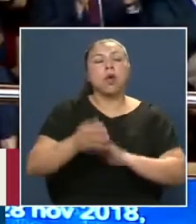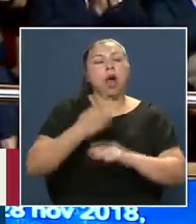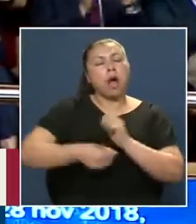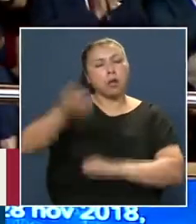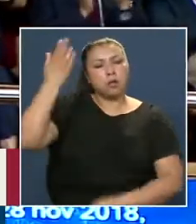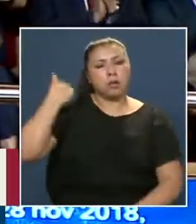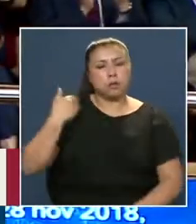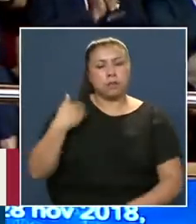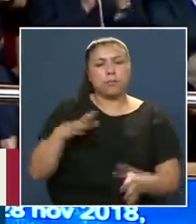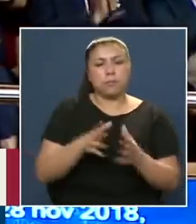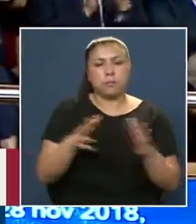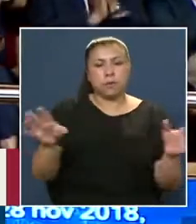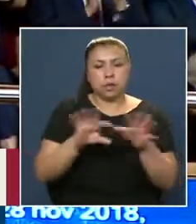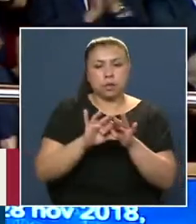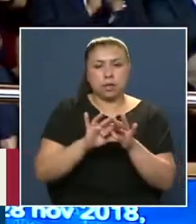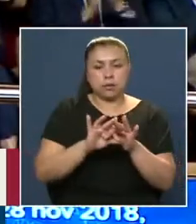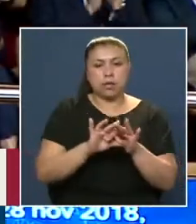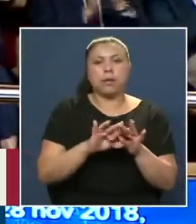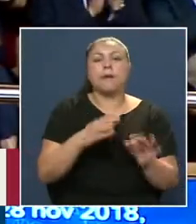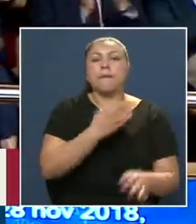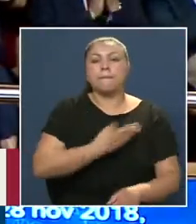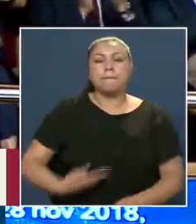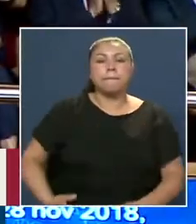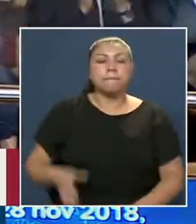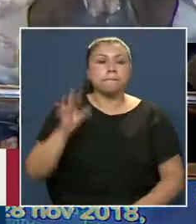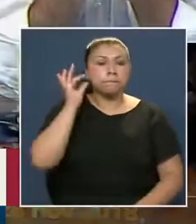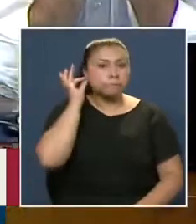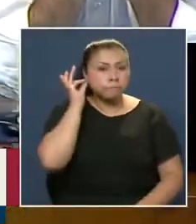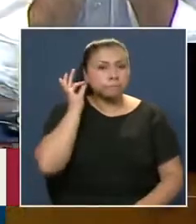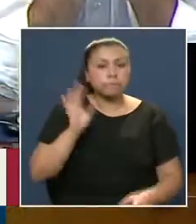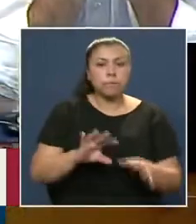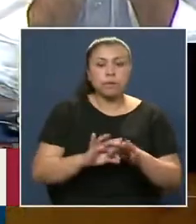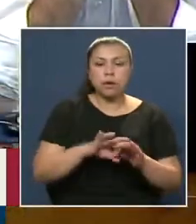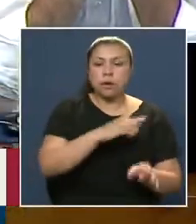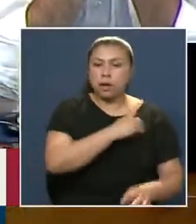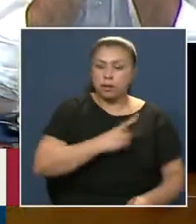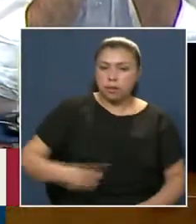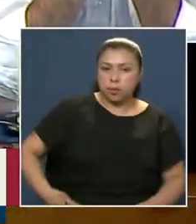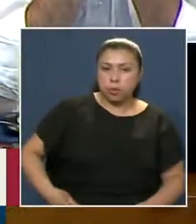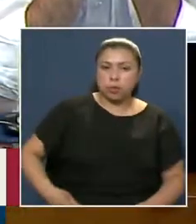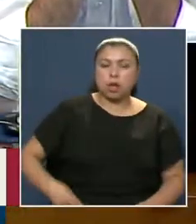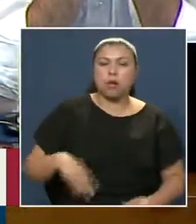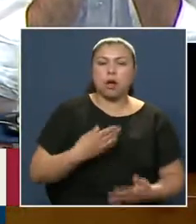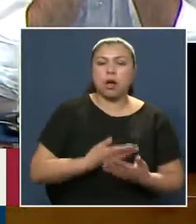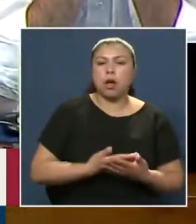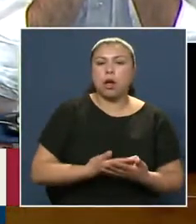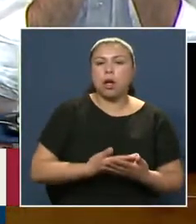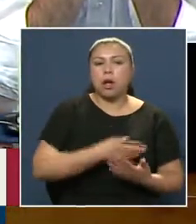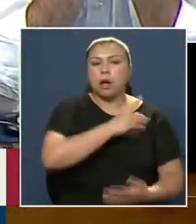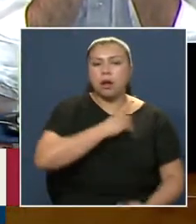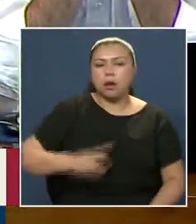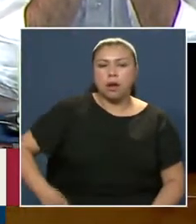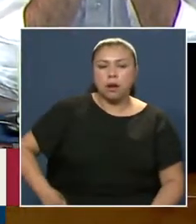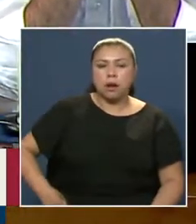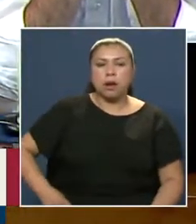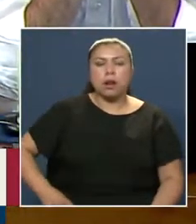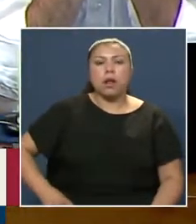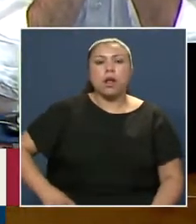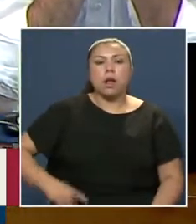Presidente Muchas gracias Diputado Tiene la palabra El diputado Nilo Bartolú